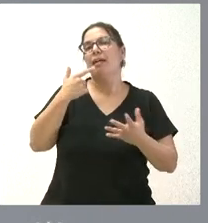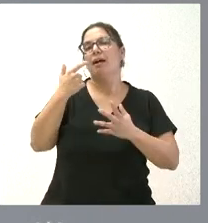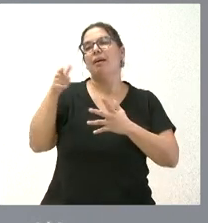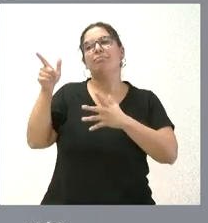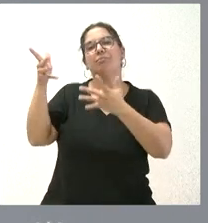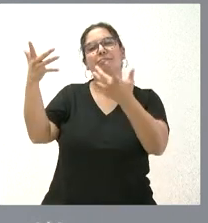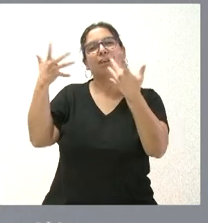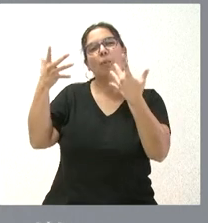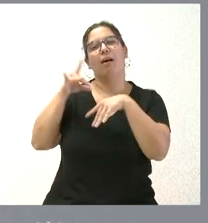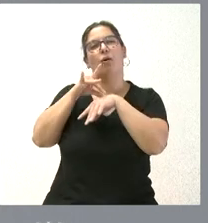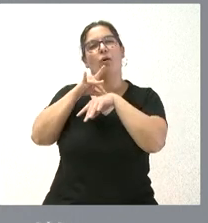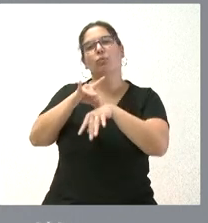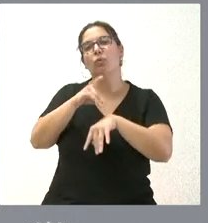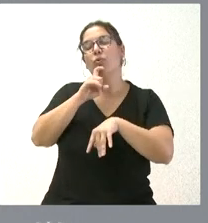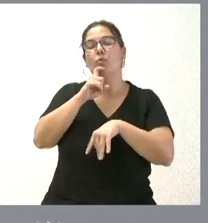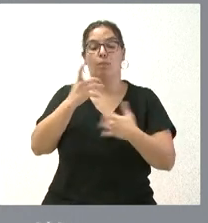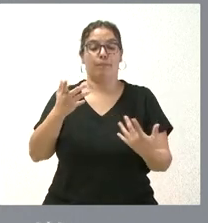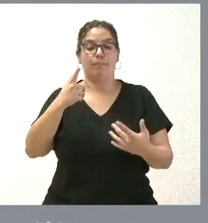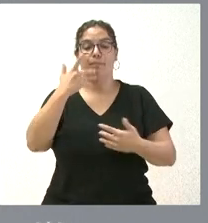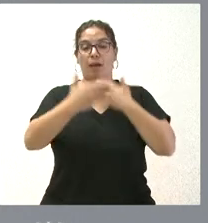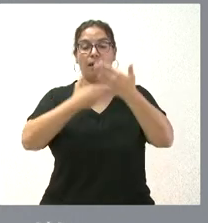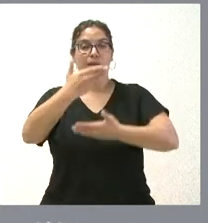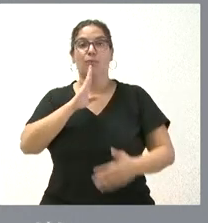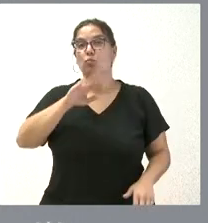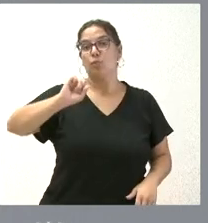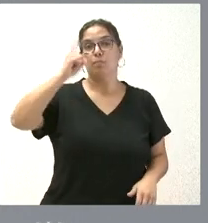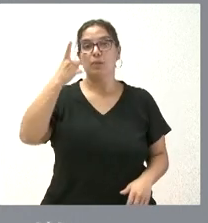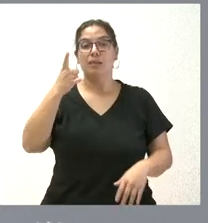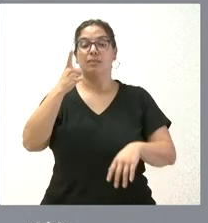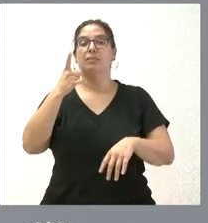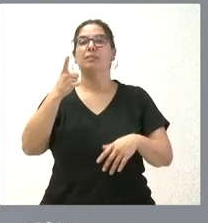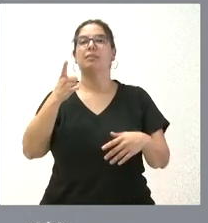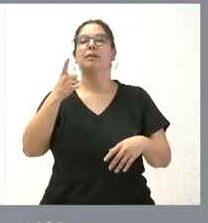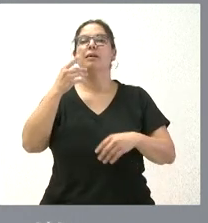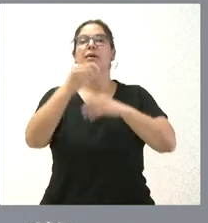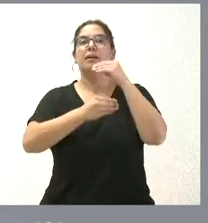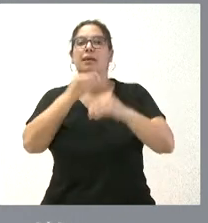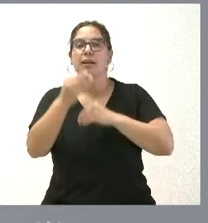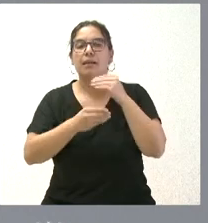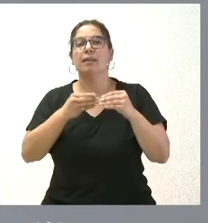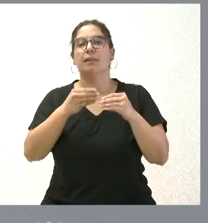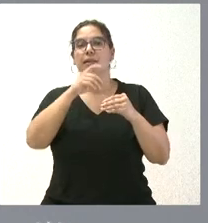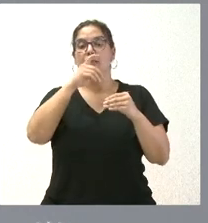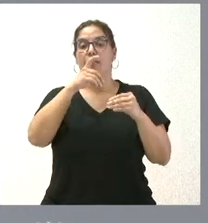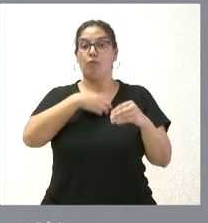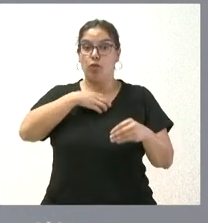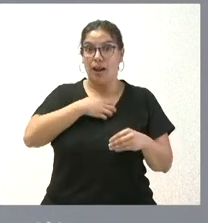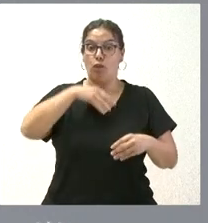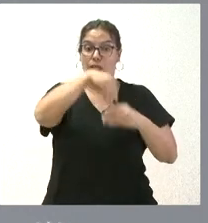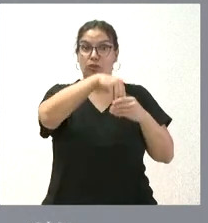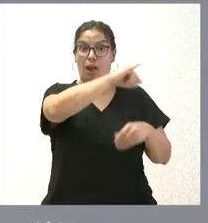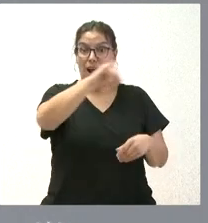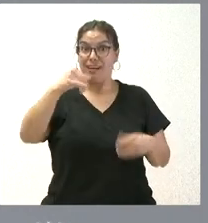es que el procedimiento más adecuado para llevar a cabo este sistema es que se ha realizado por empleados públicos dentro de la